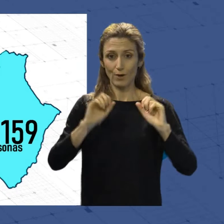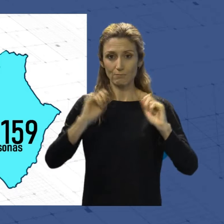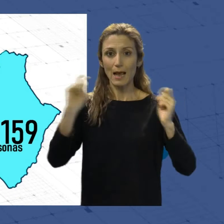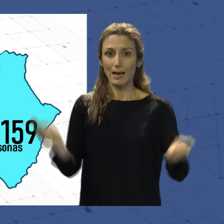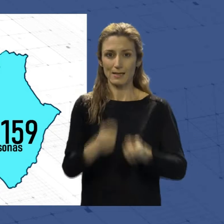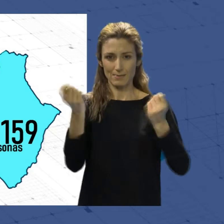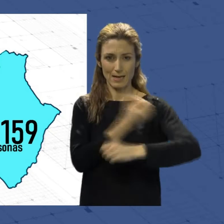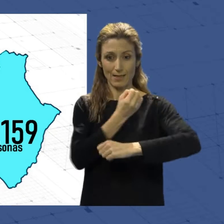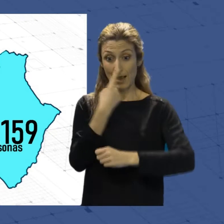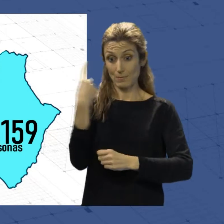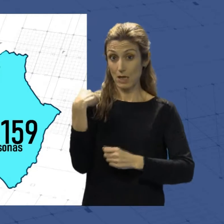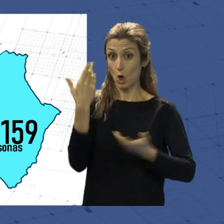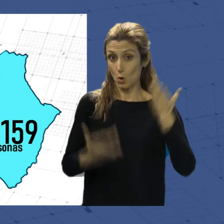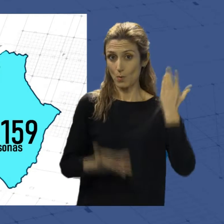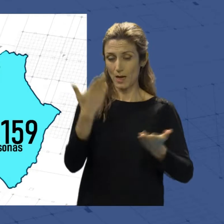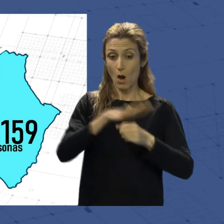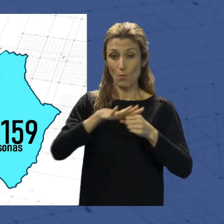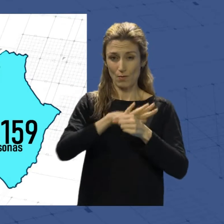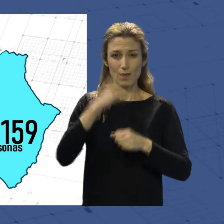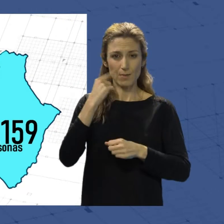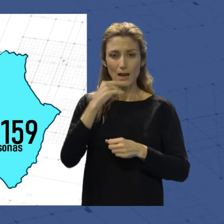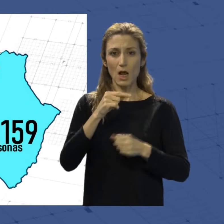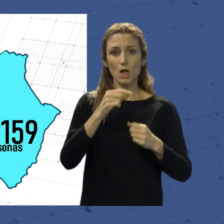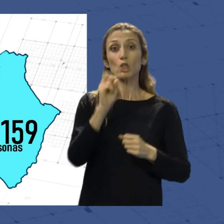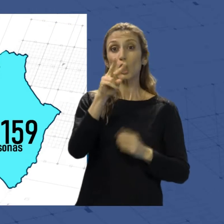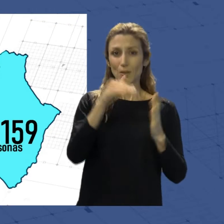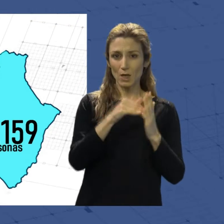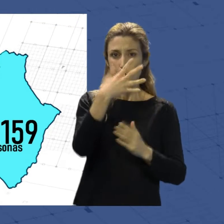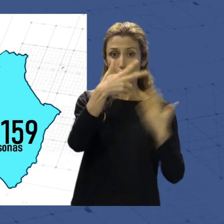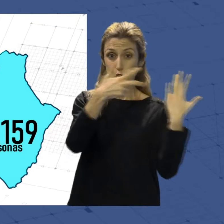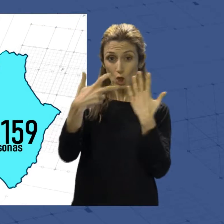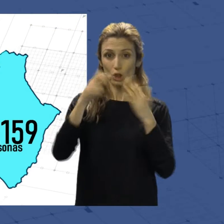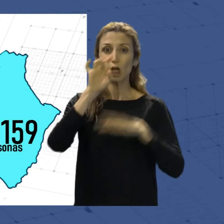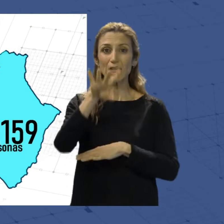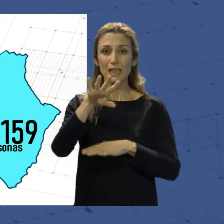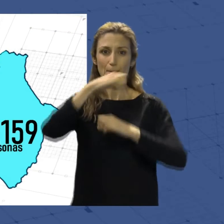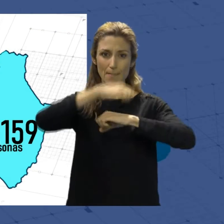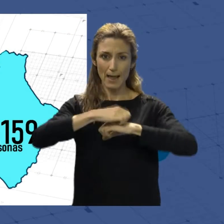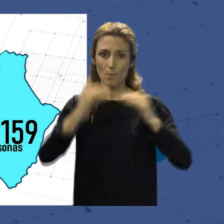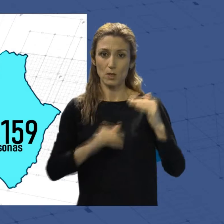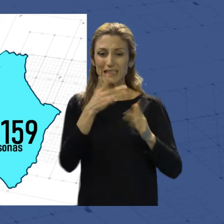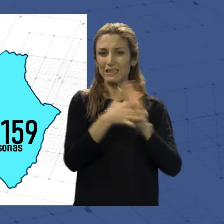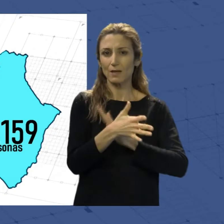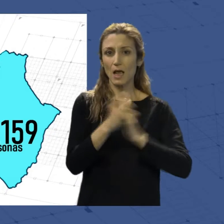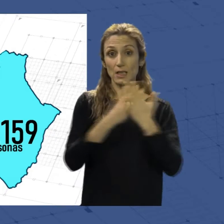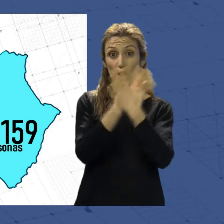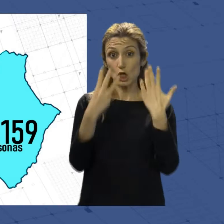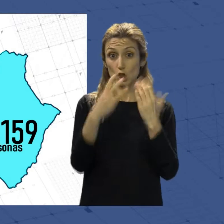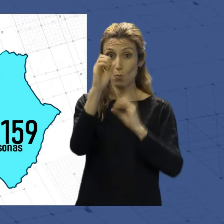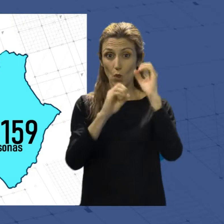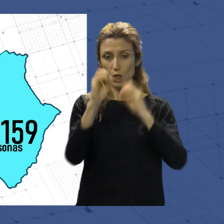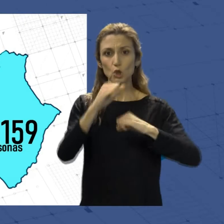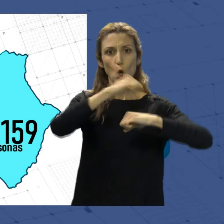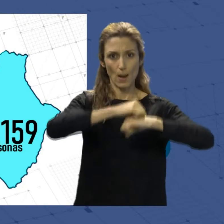respecto al año pasado, nuestra provincia tiene 12.815 parados menos. Esto supone algo más de un 18% de